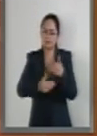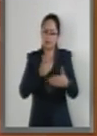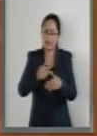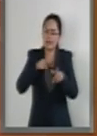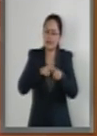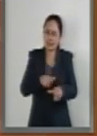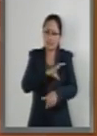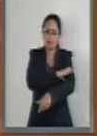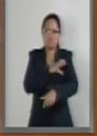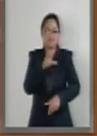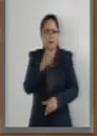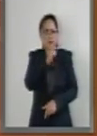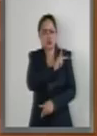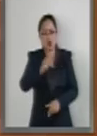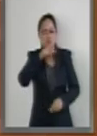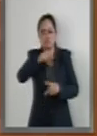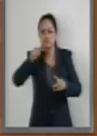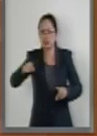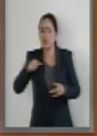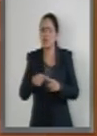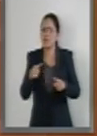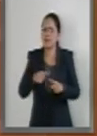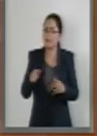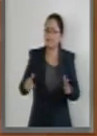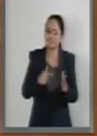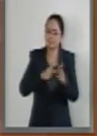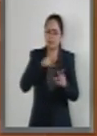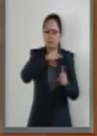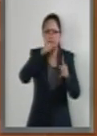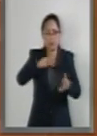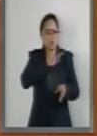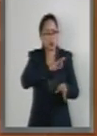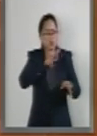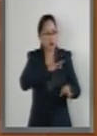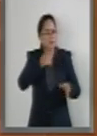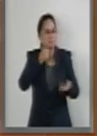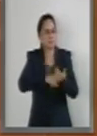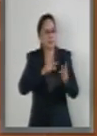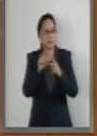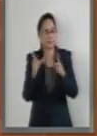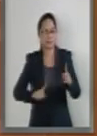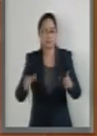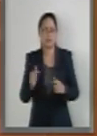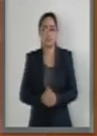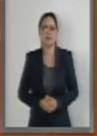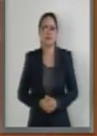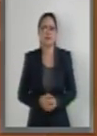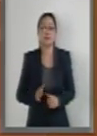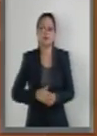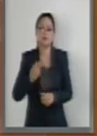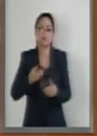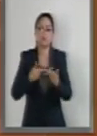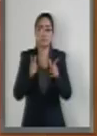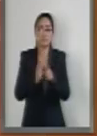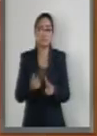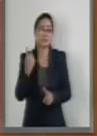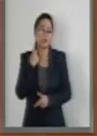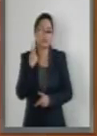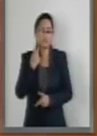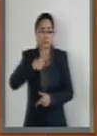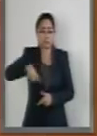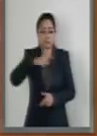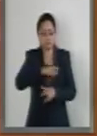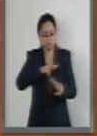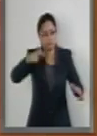de las mujeres en todo y cada uno de los ámbitos del país. Por eso, el grupo de parlamentario no sólo